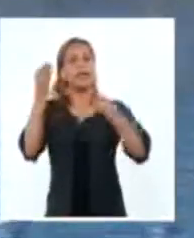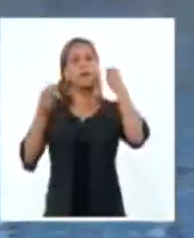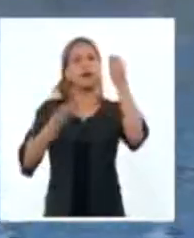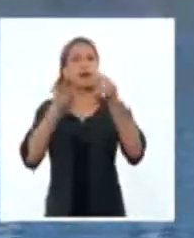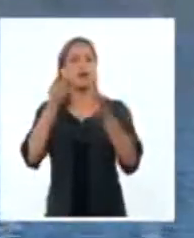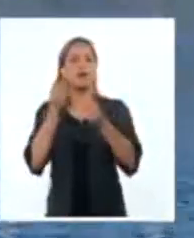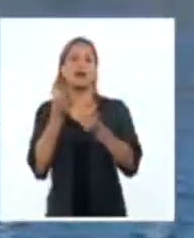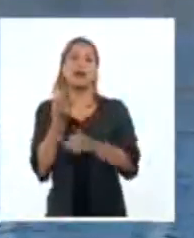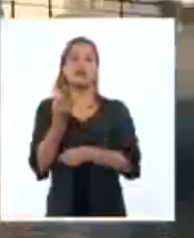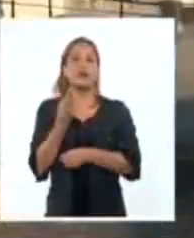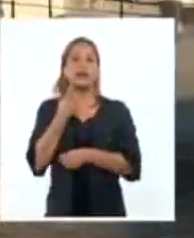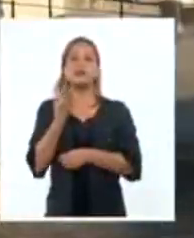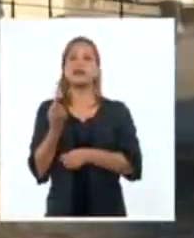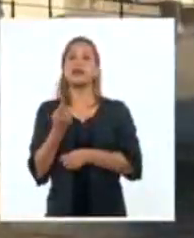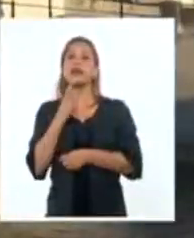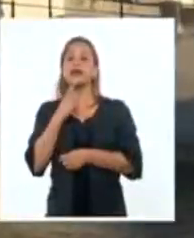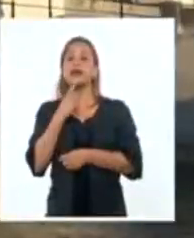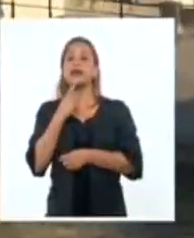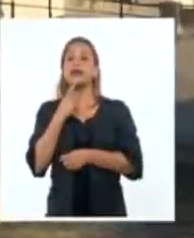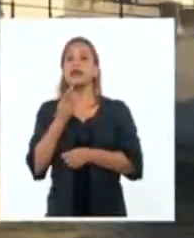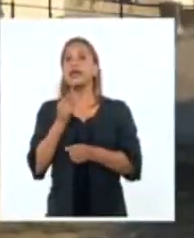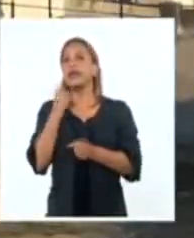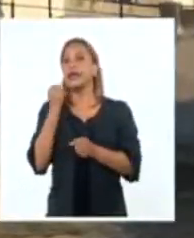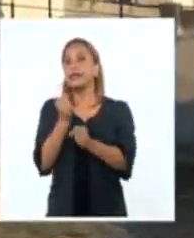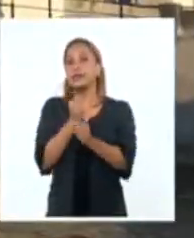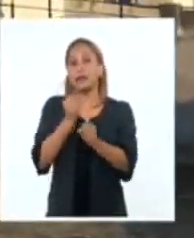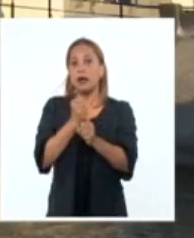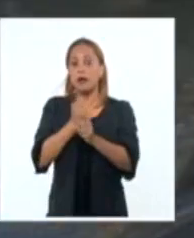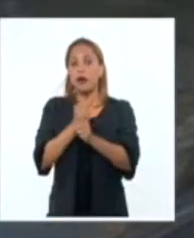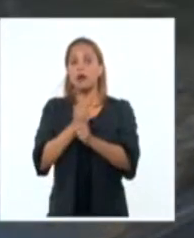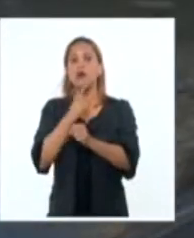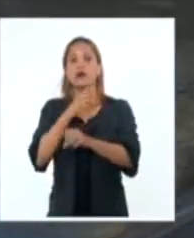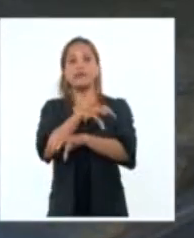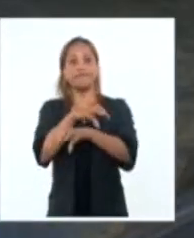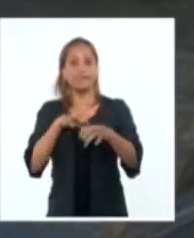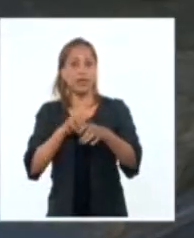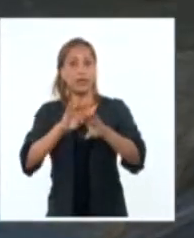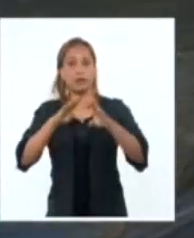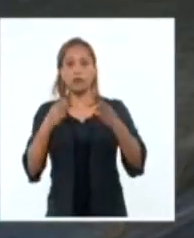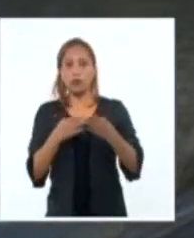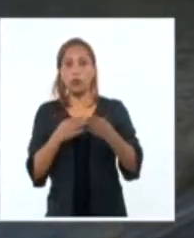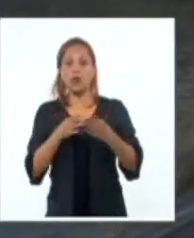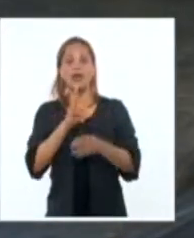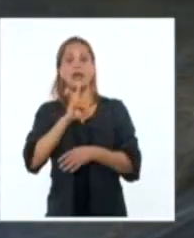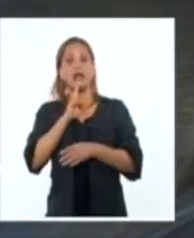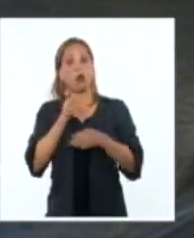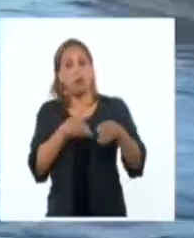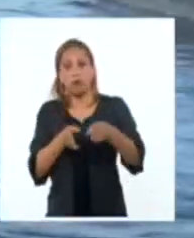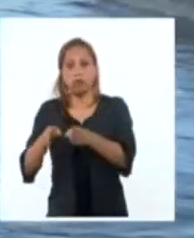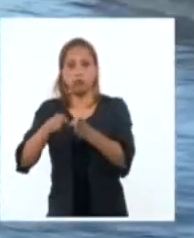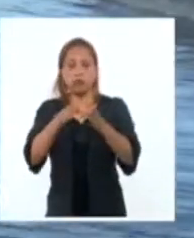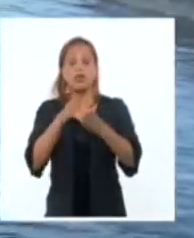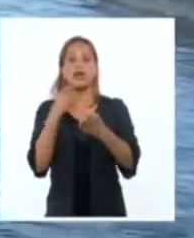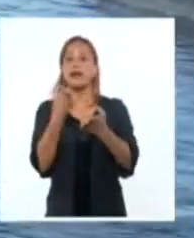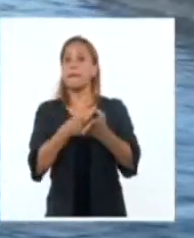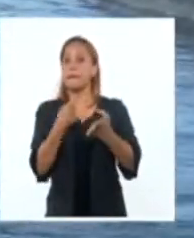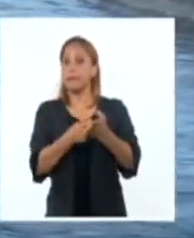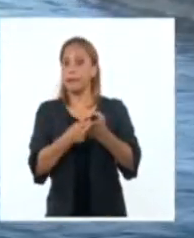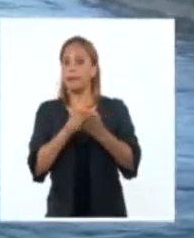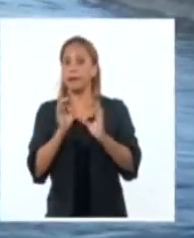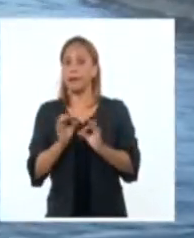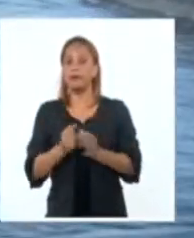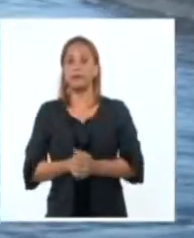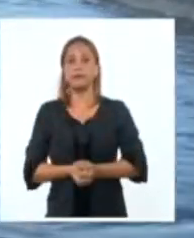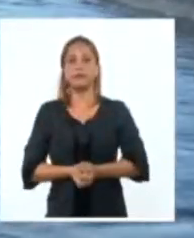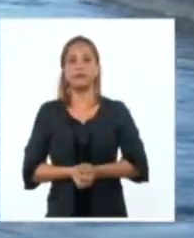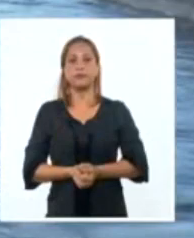aprovechamiento por parte de las bases productivas agrícolas del caudal hídrico que aporta la inversión. Lo que no nos